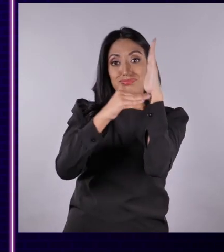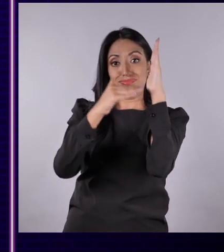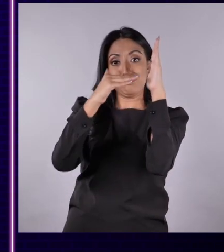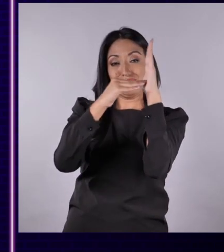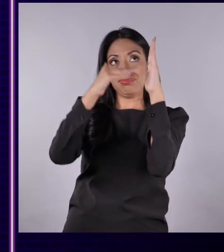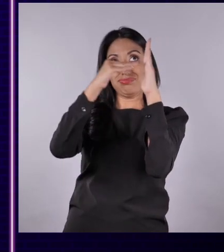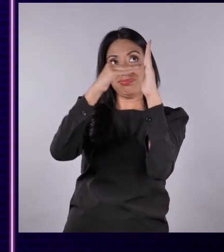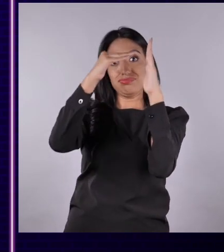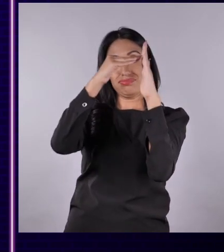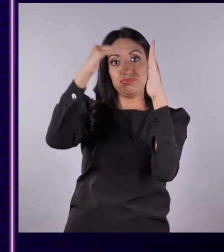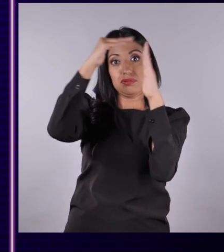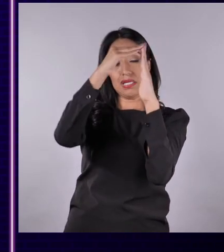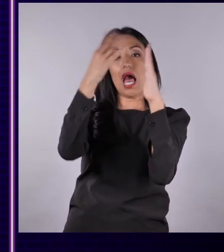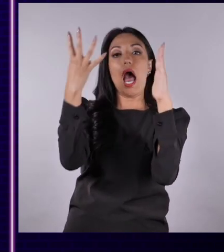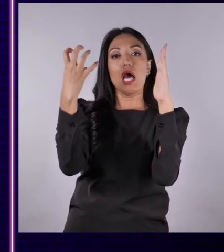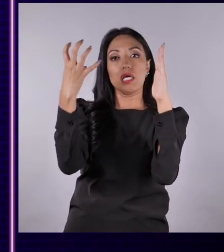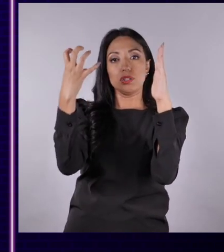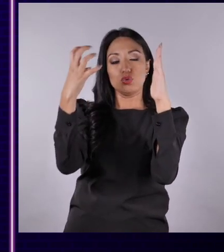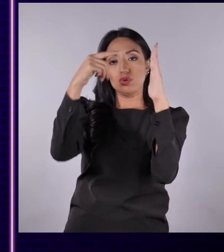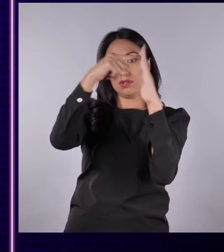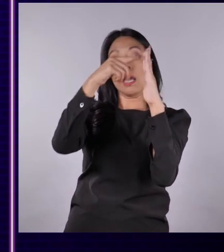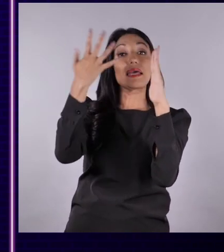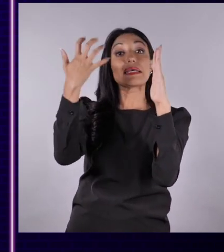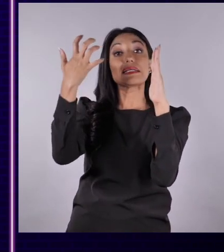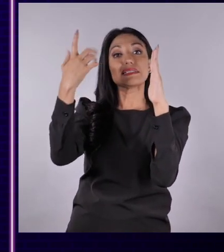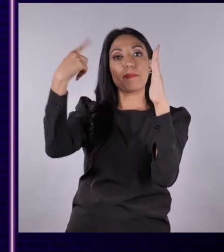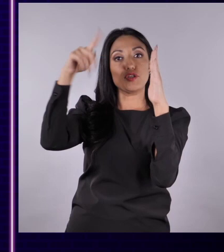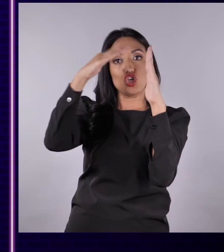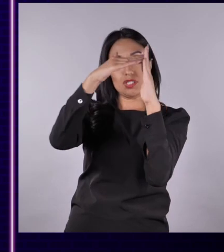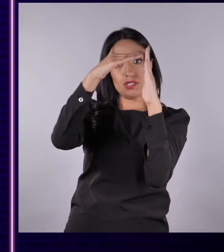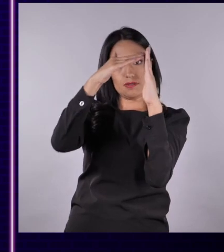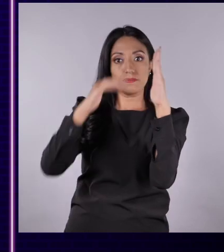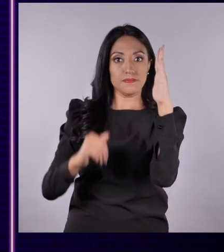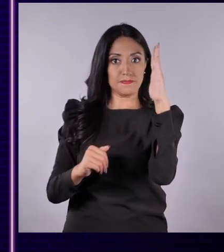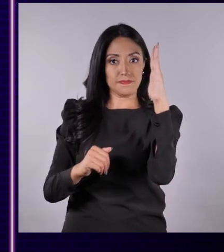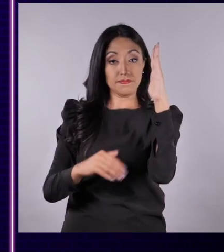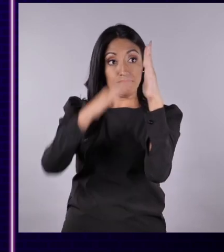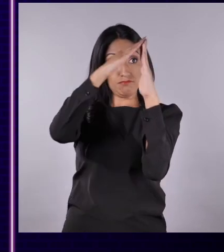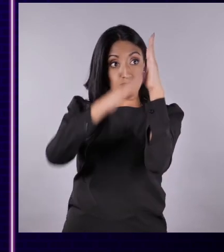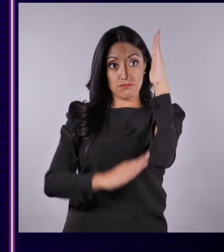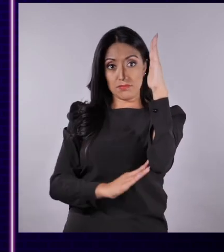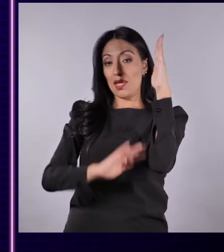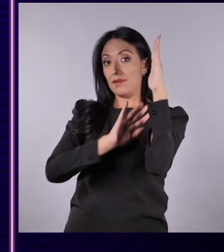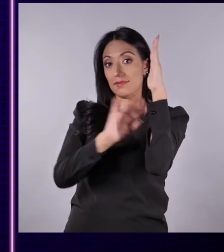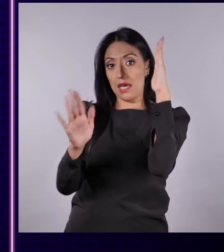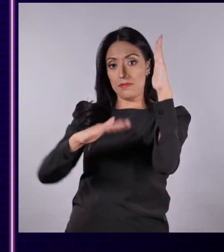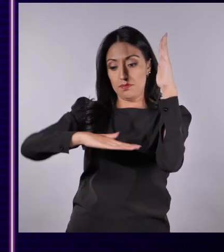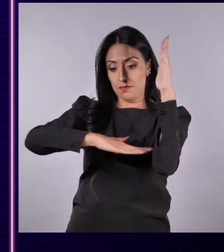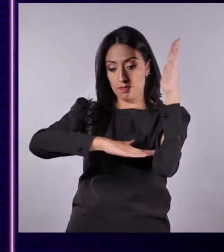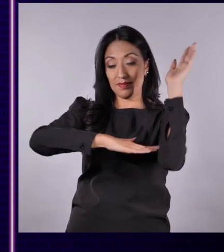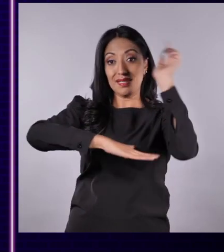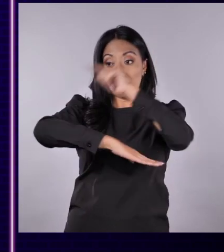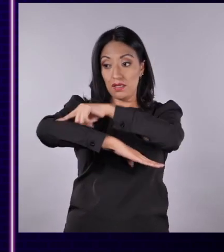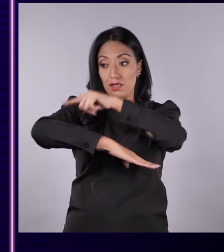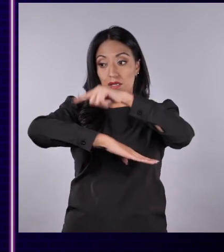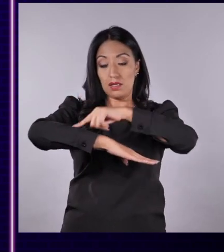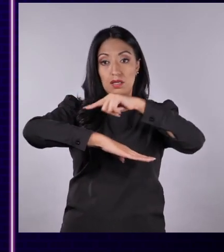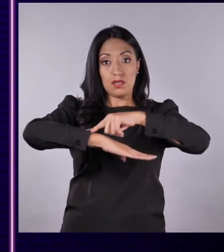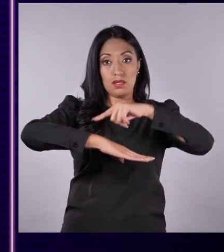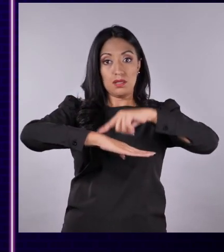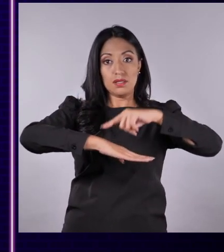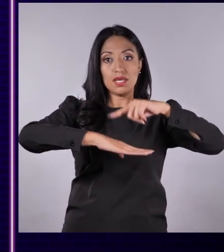luego 5.000.000, luego 10.000.000 y finalizamos con 15.000.000.000. Listo, ya están todas las etnias.